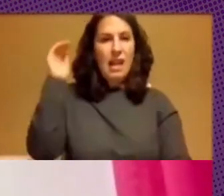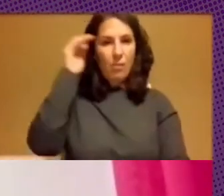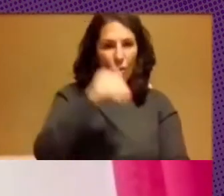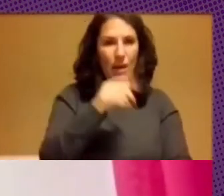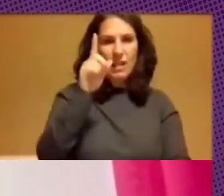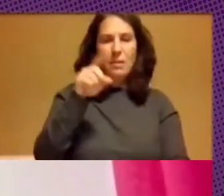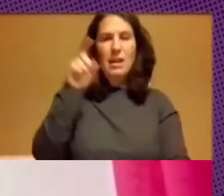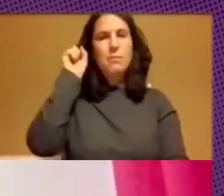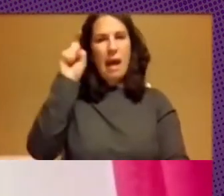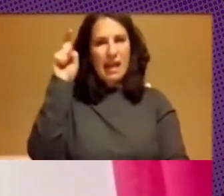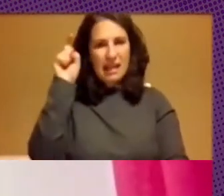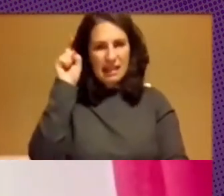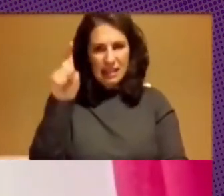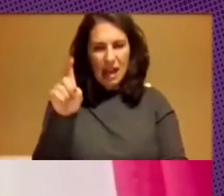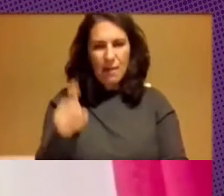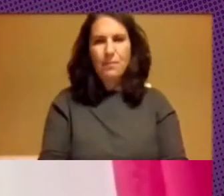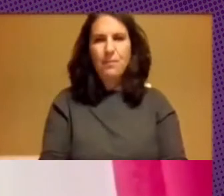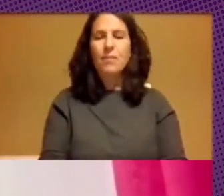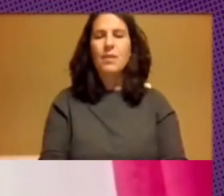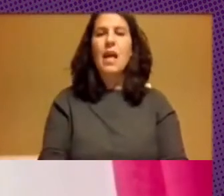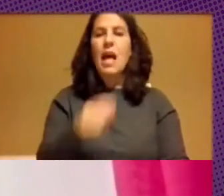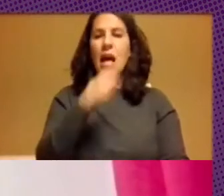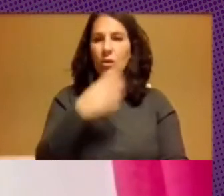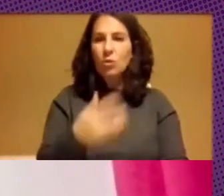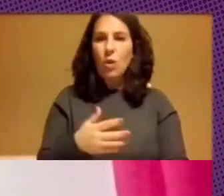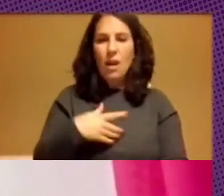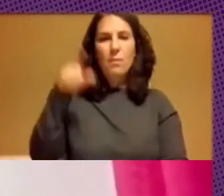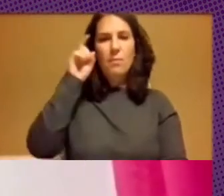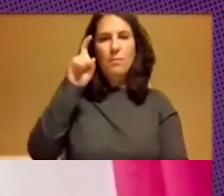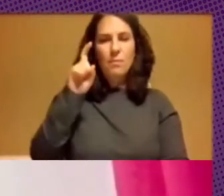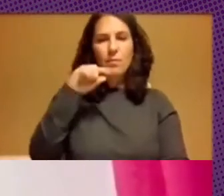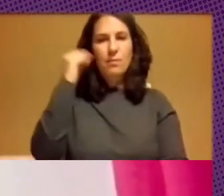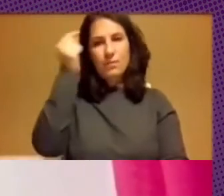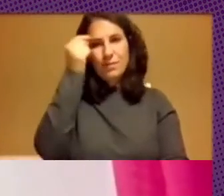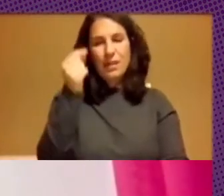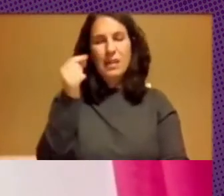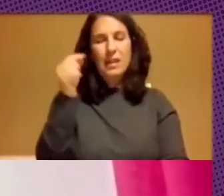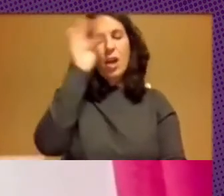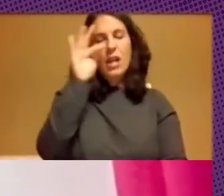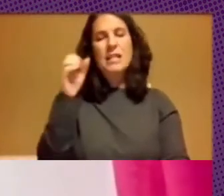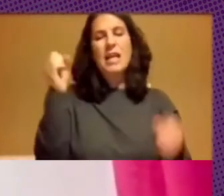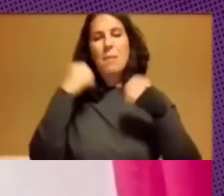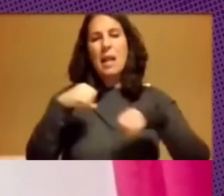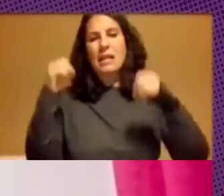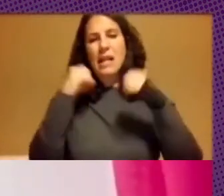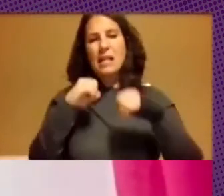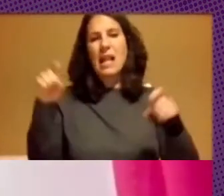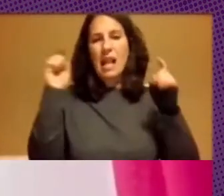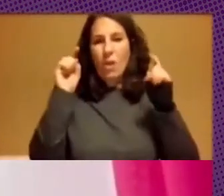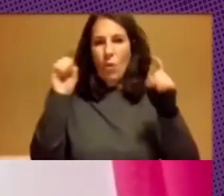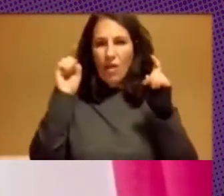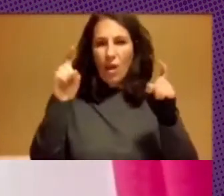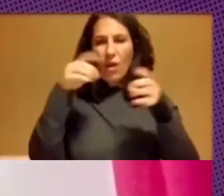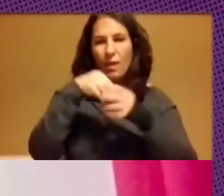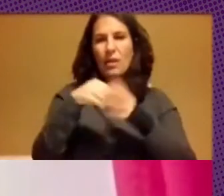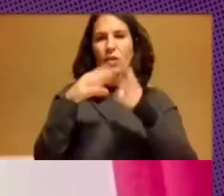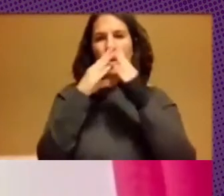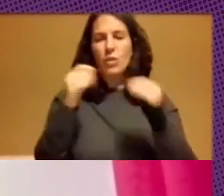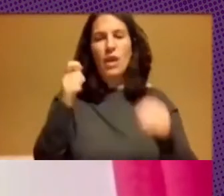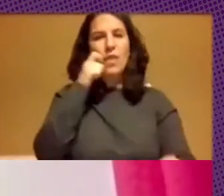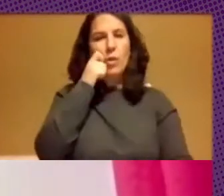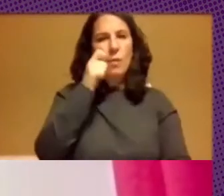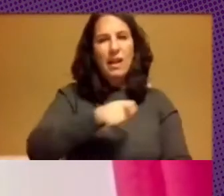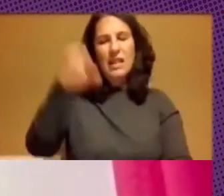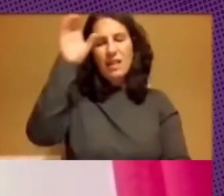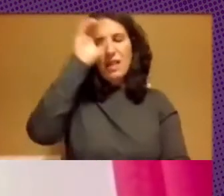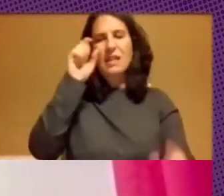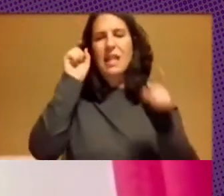etcétera y actualmente cursa la maestría en teorías y prácticas en la educación de la Facultad de Humanidad de Asistencia